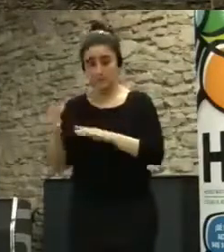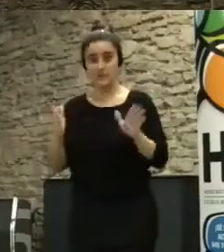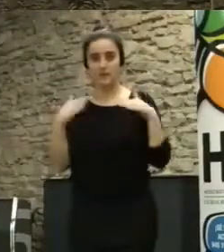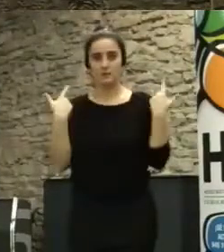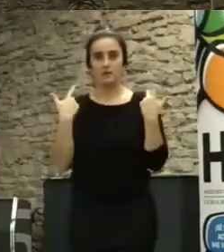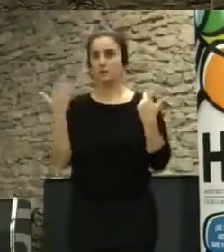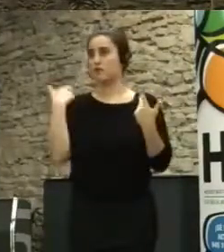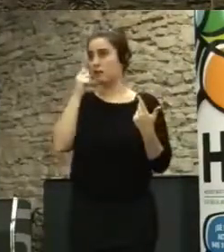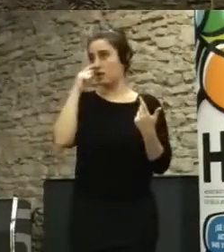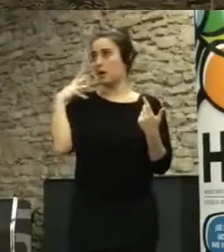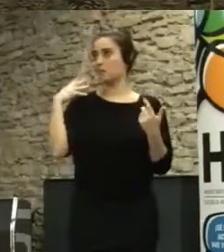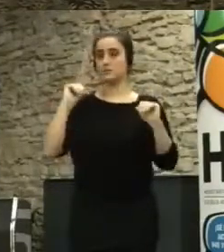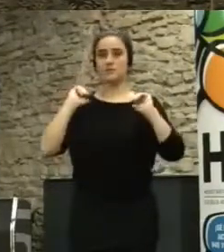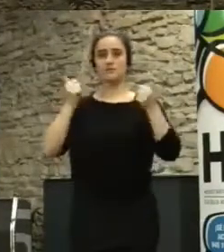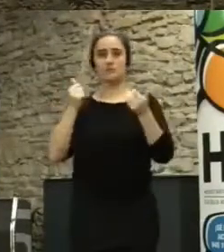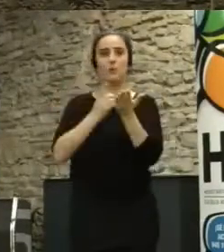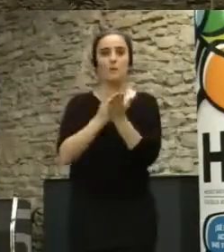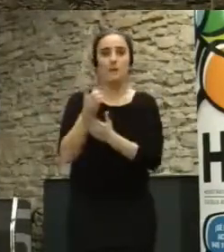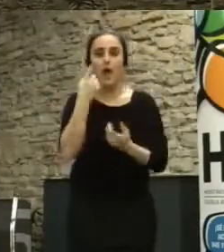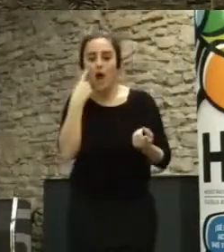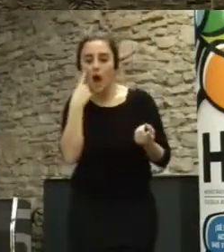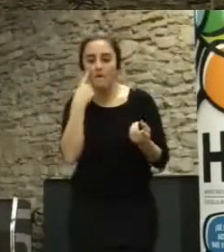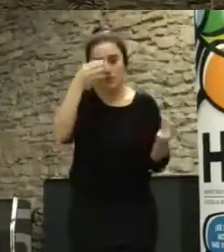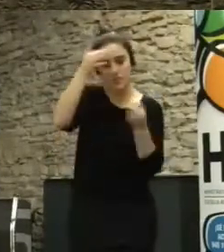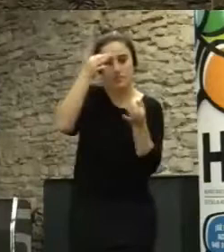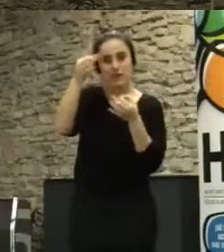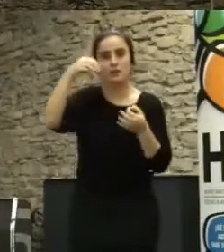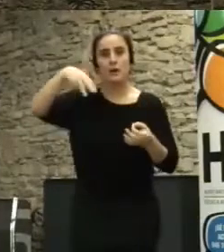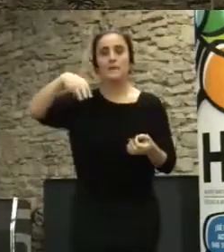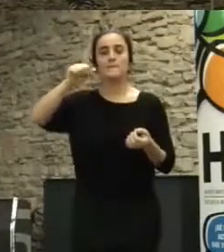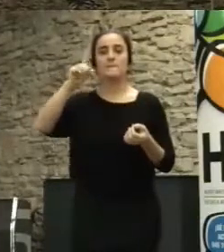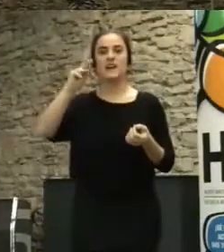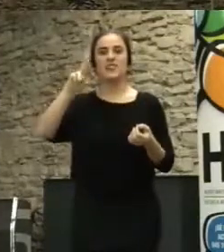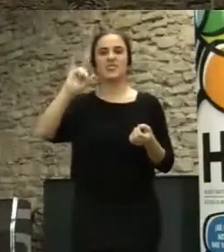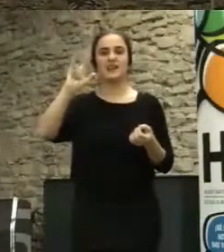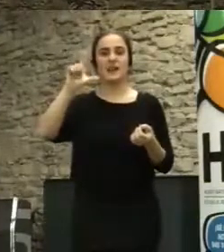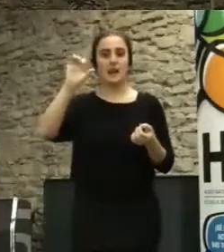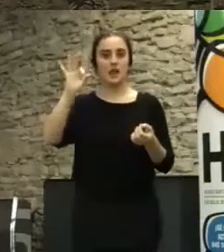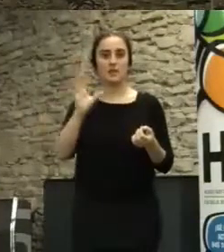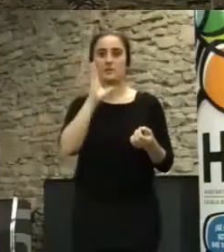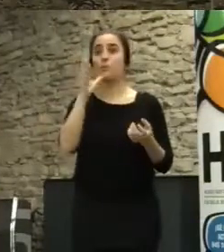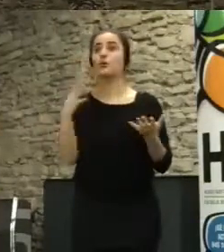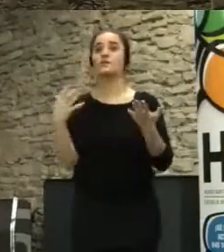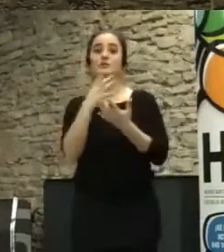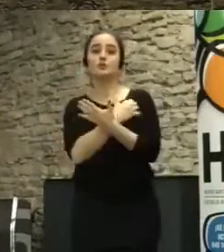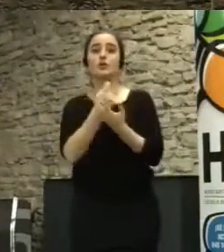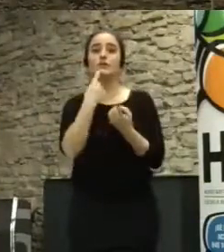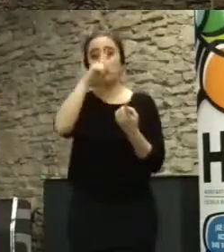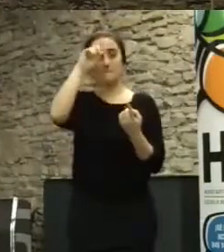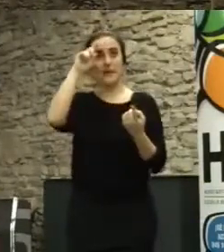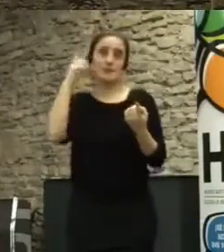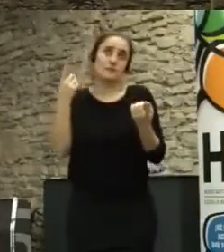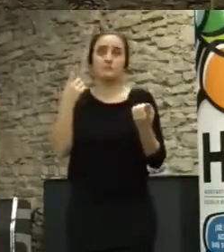hacer un mapeo, los madriles, ¿no? Es una jerga muy madrileña de que todo el mundo es de Madrid porque todo el mundo es de otro lugar, entonces los madriles